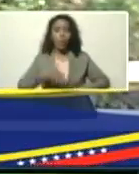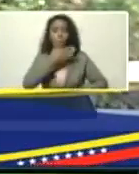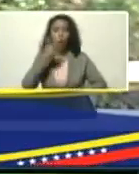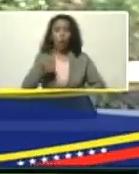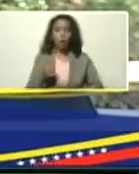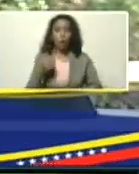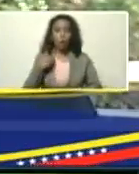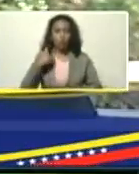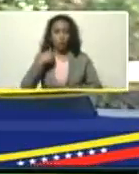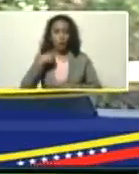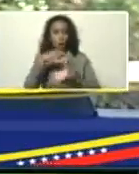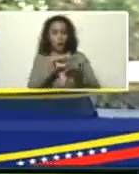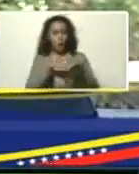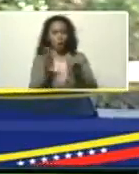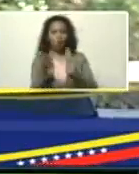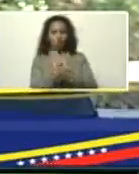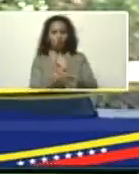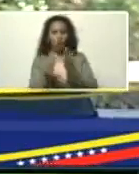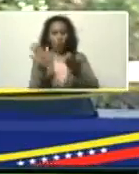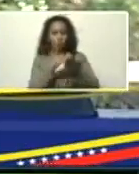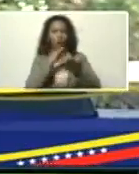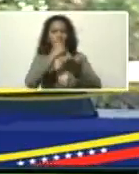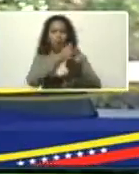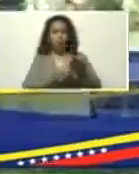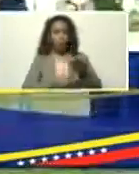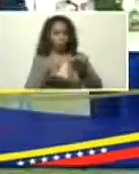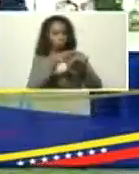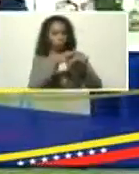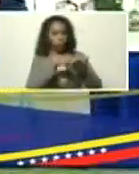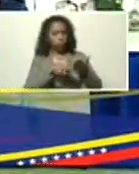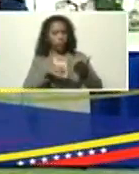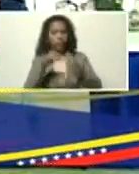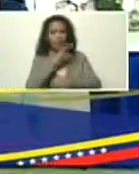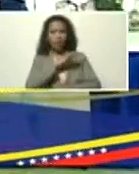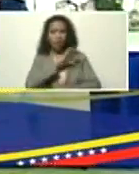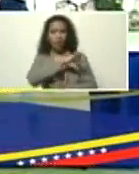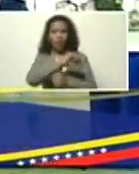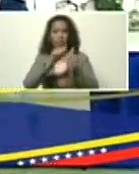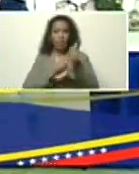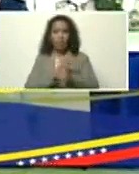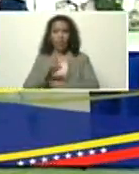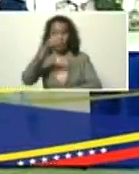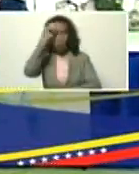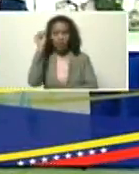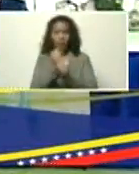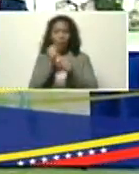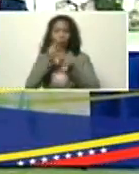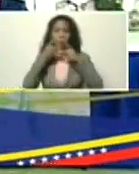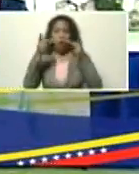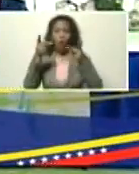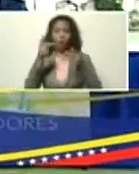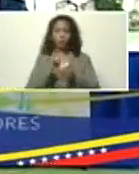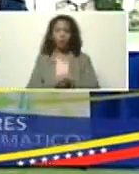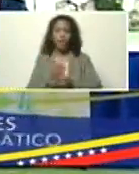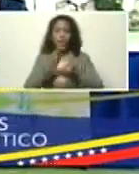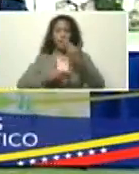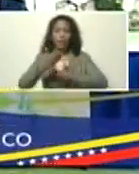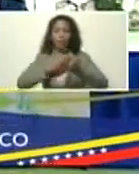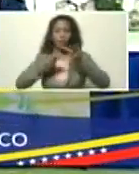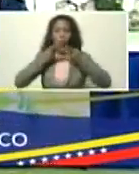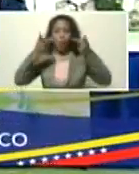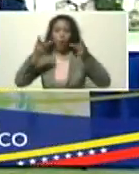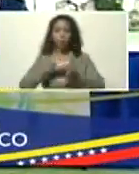uno lee aquí, señor vicepresidente, de obras públicas, y servicios